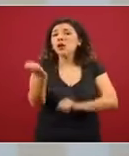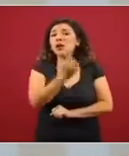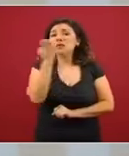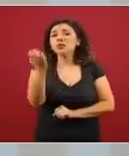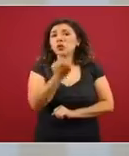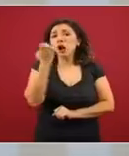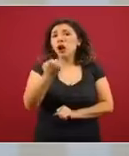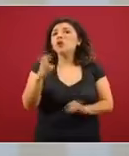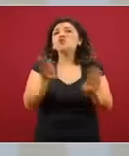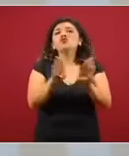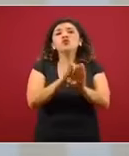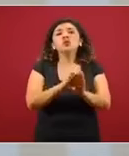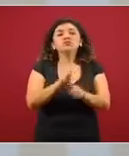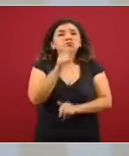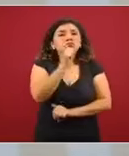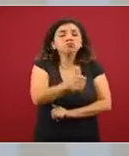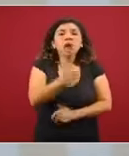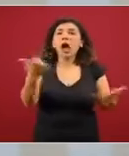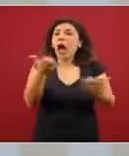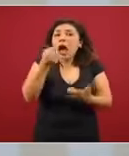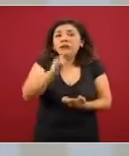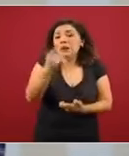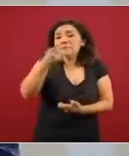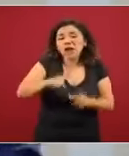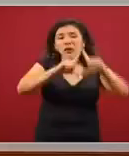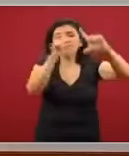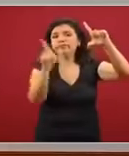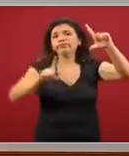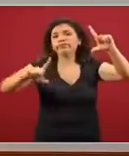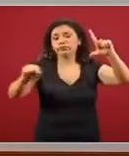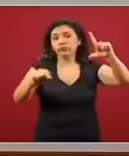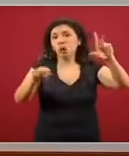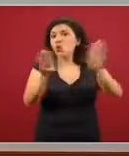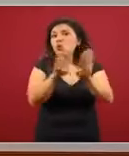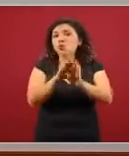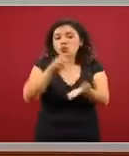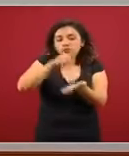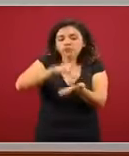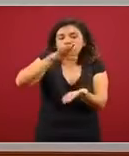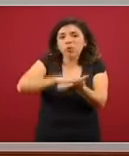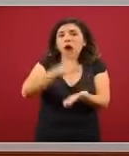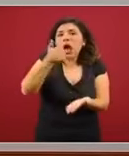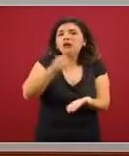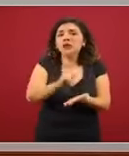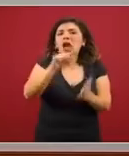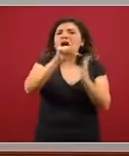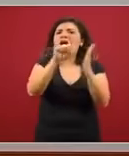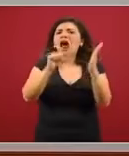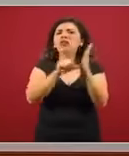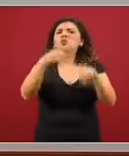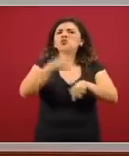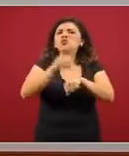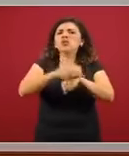respectivo en todo el territorio nacional, tal como lo establece el artículo